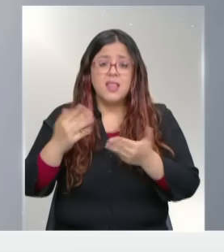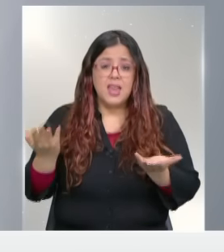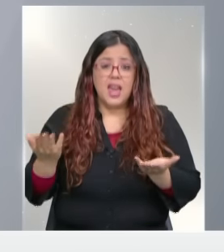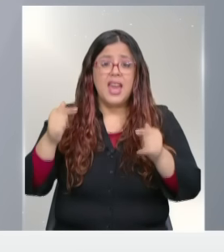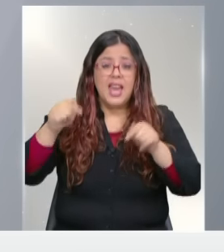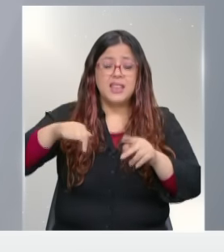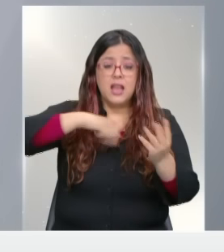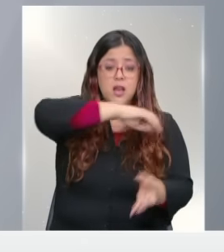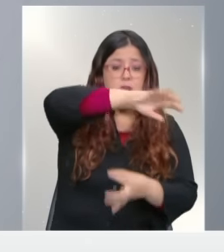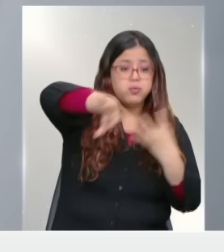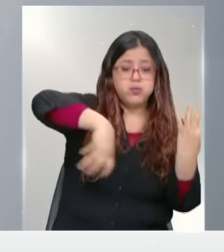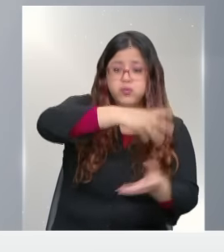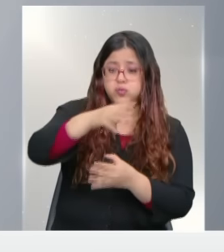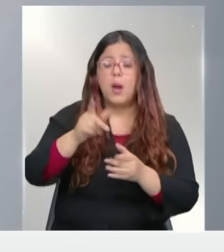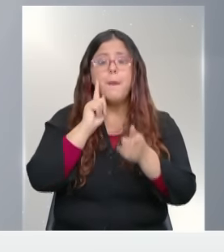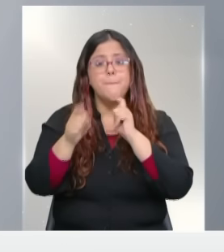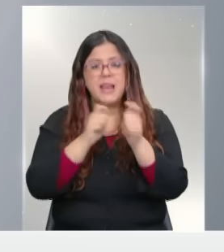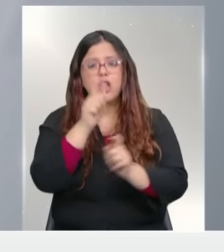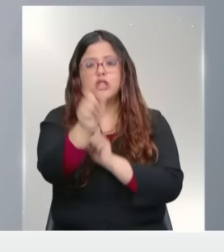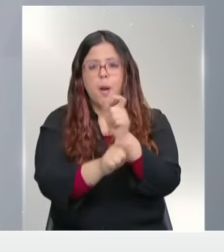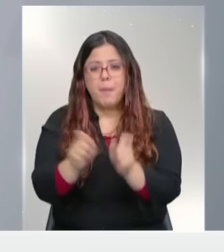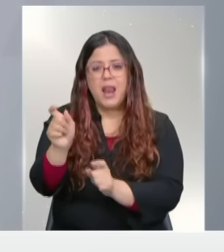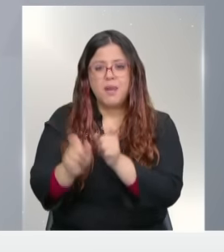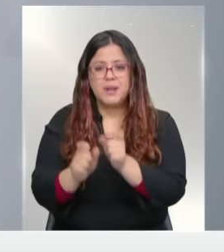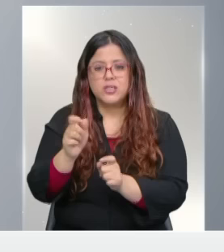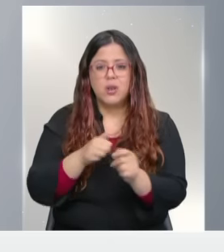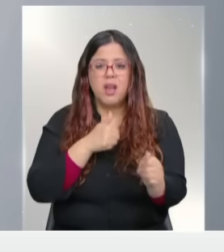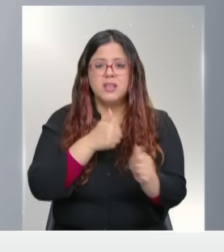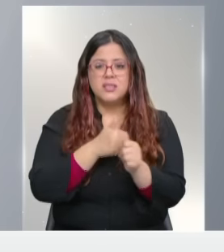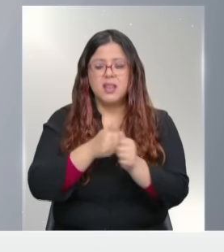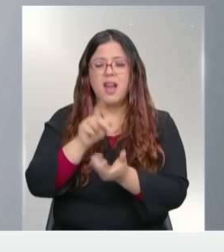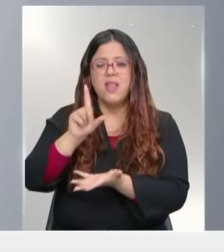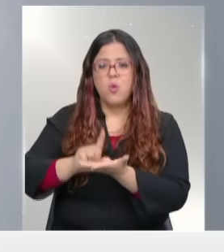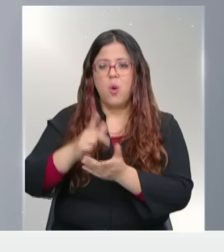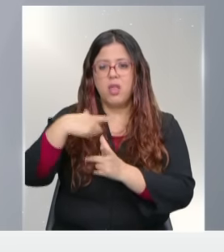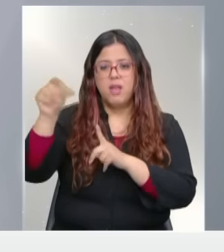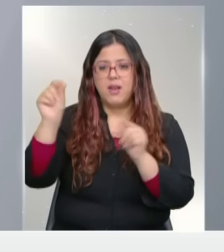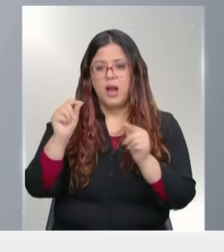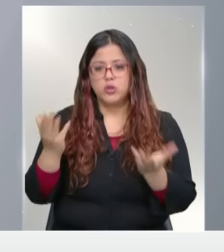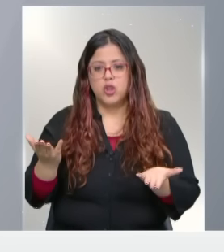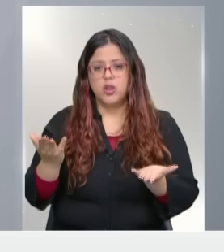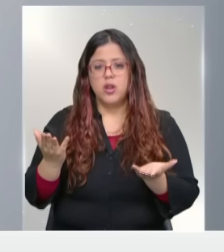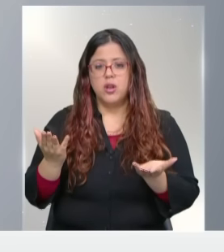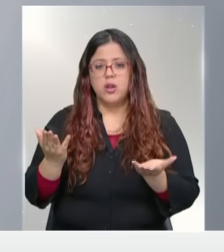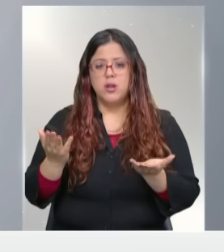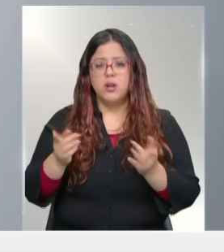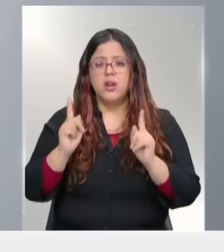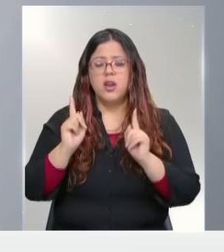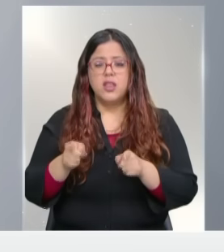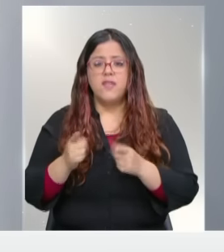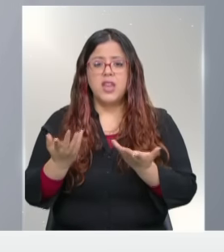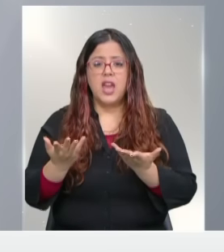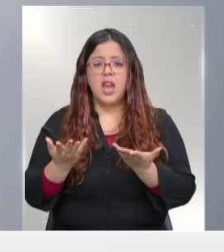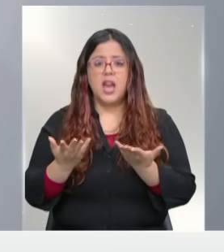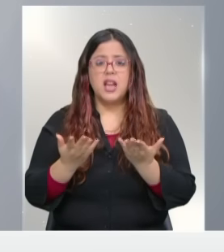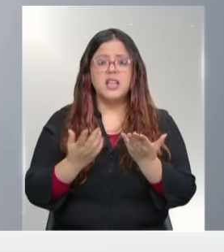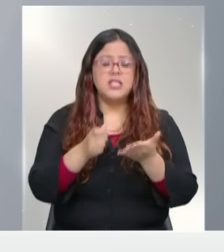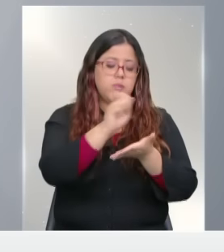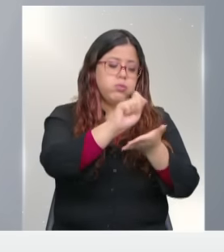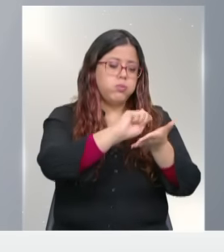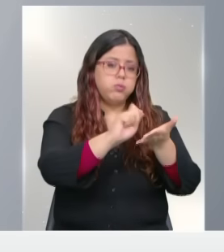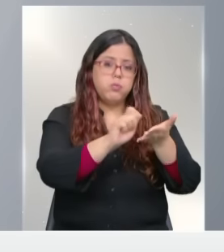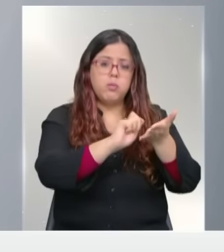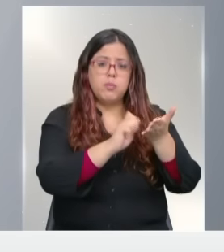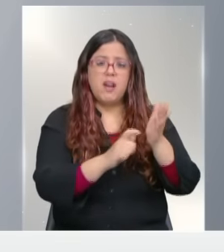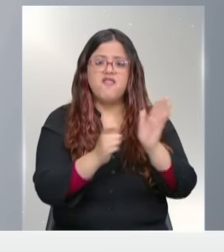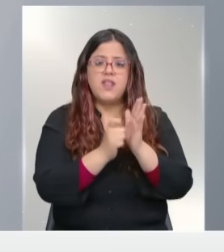tormenta va a ser mortal para la persona que está cerca de esa área de evacuación. Que tomen un Sharpie, se escriban su fecha de nacimiento y se nos hace